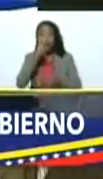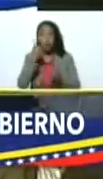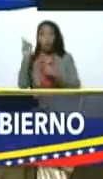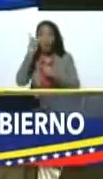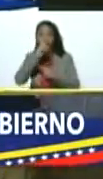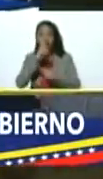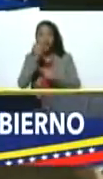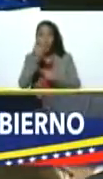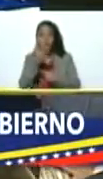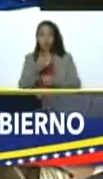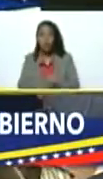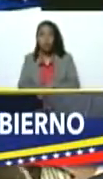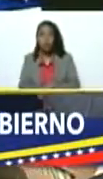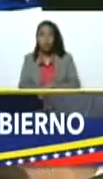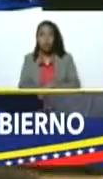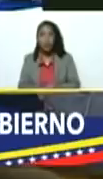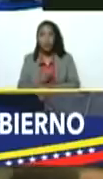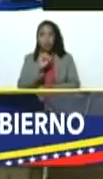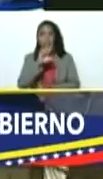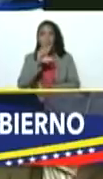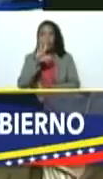Araque? 35.